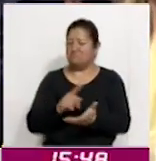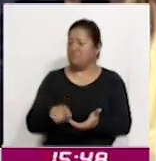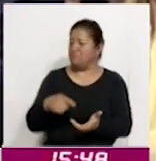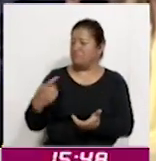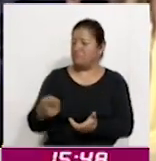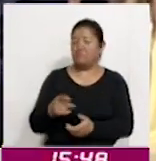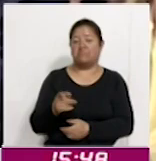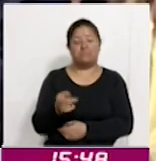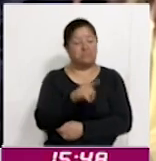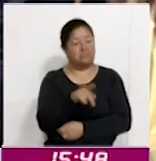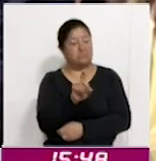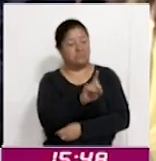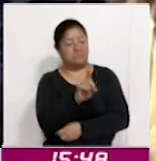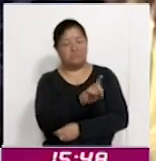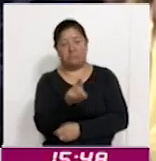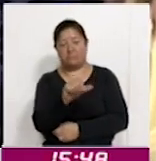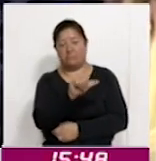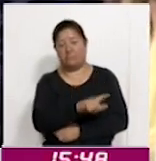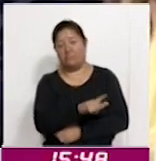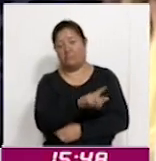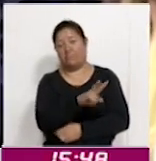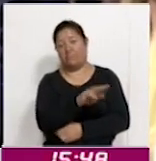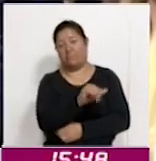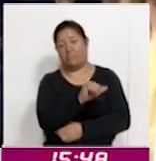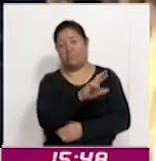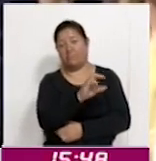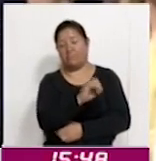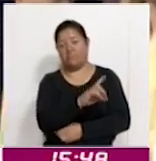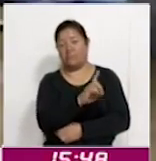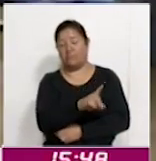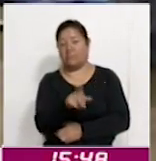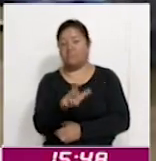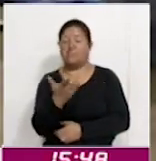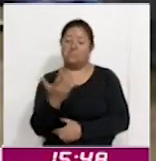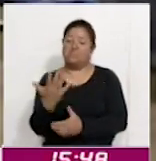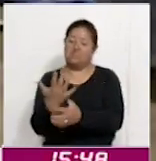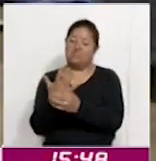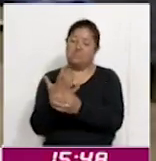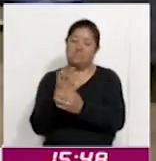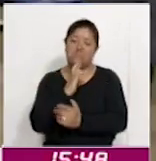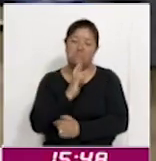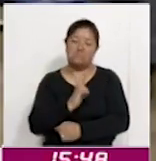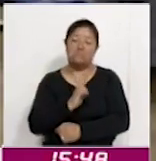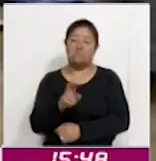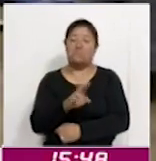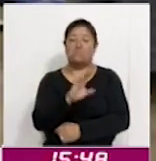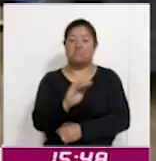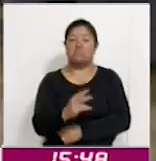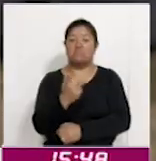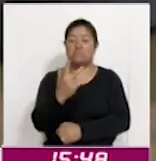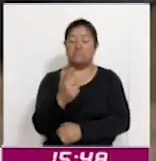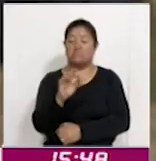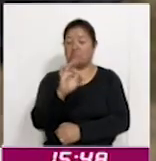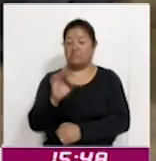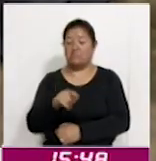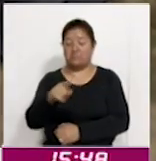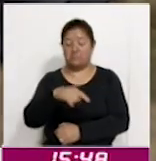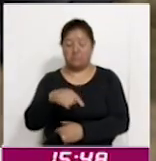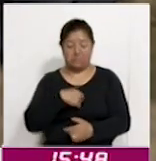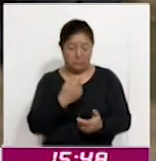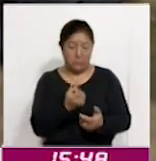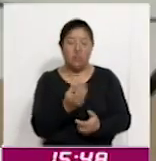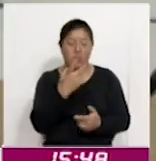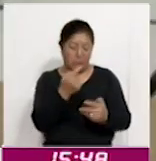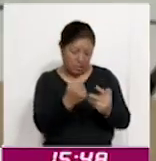-derecha Álvaro Delgado, según los resultados oficiales. Con más del 98% de los votos escrutados,